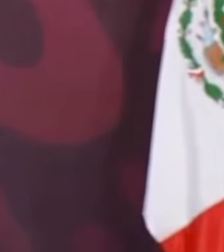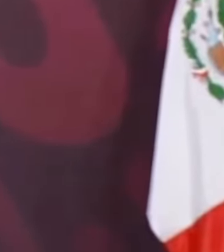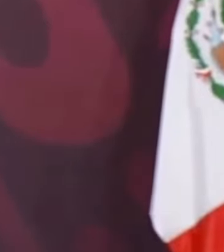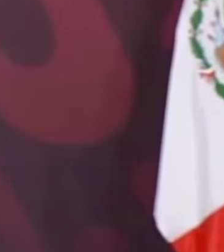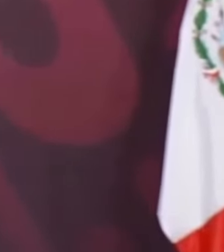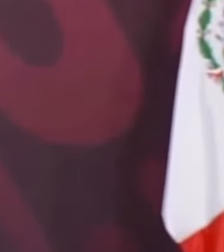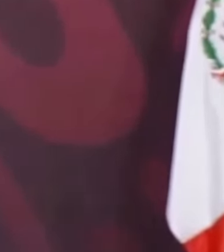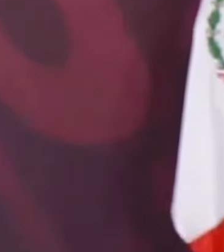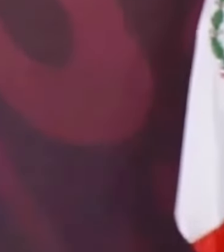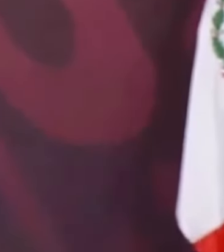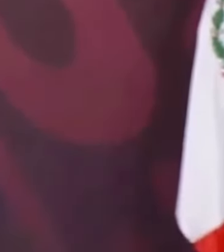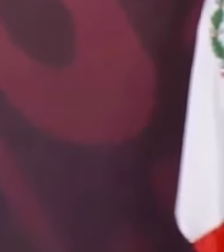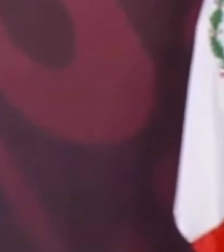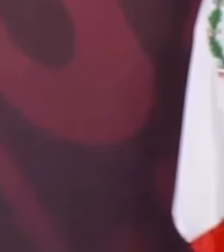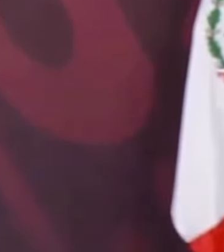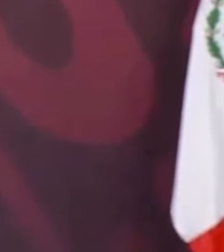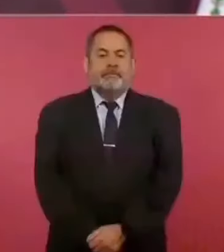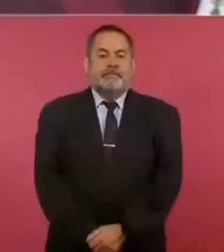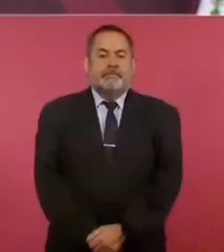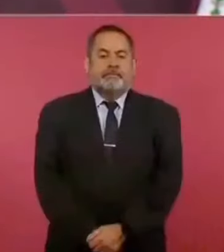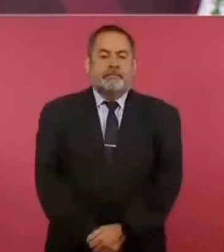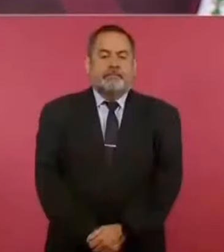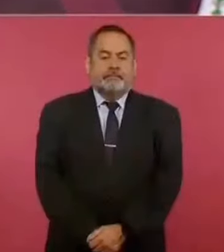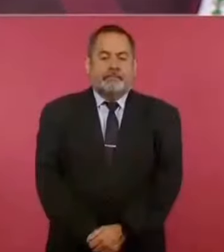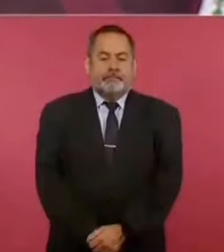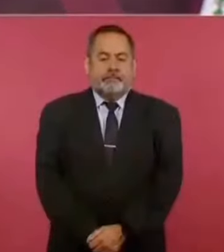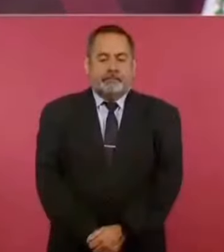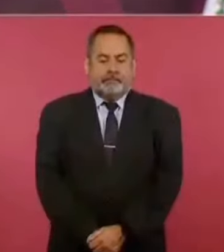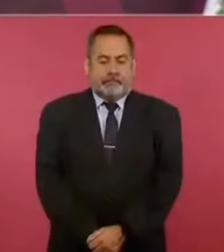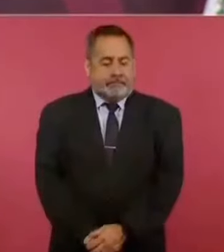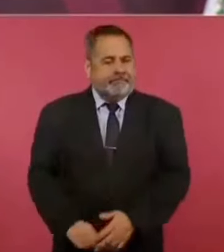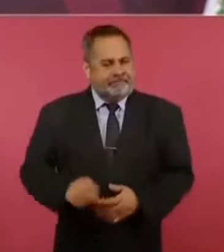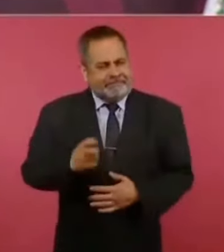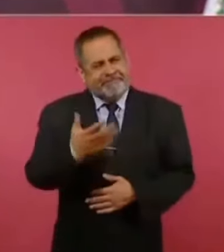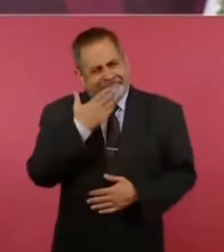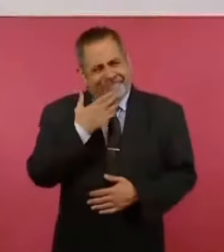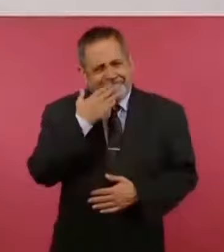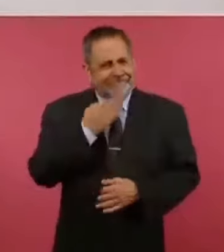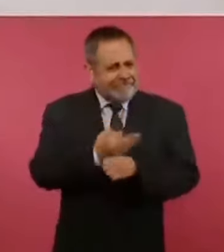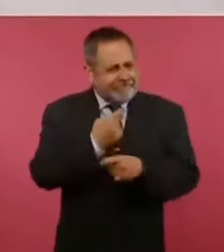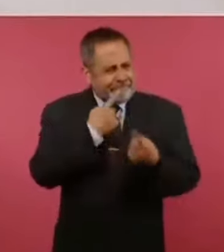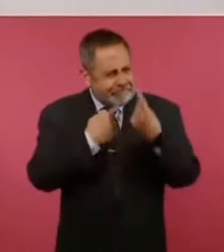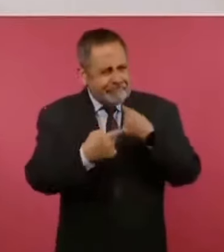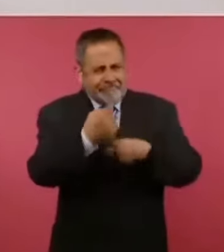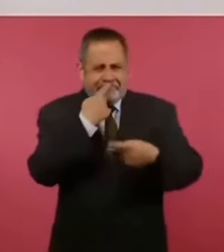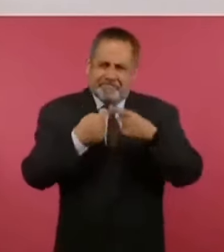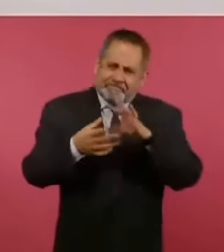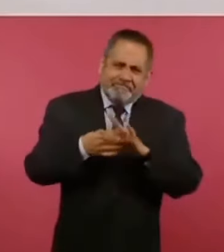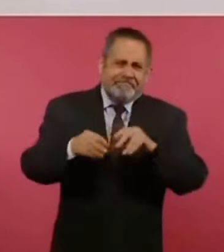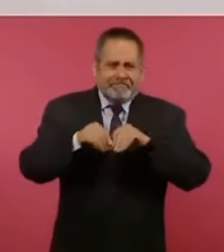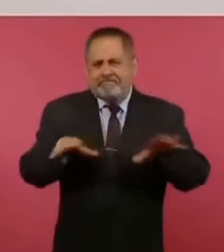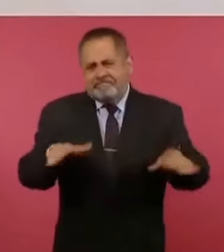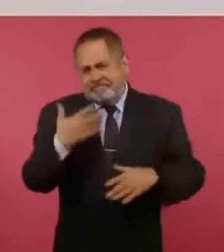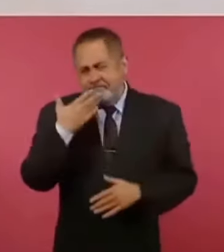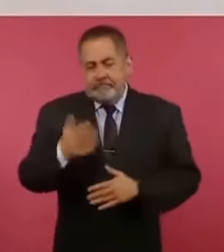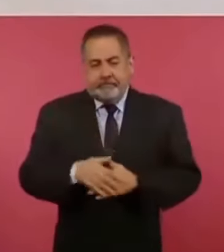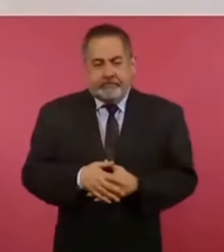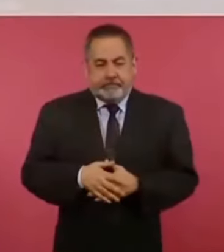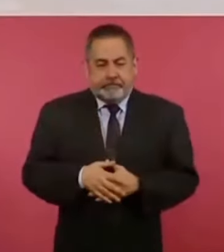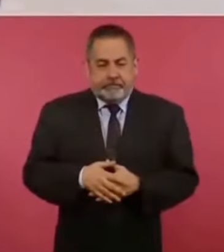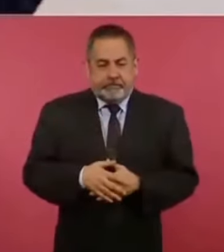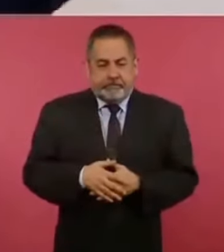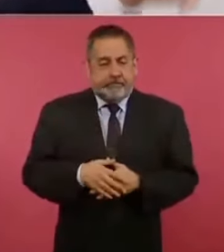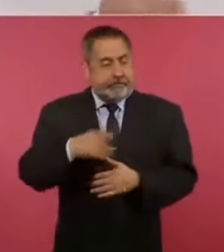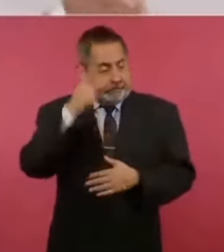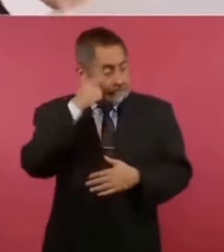Y de la polémica y de la réplica, porque salen con una